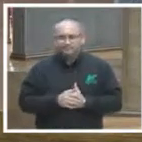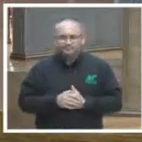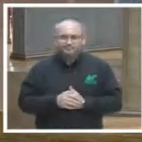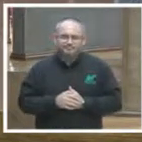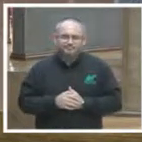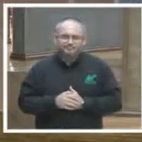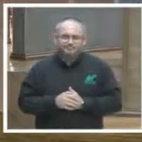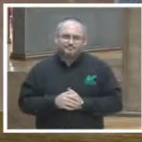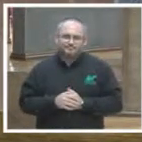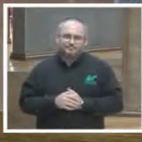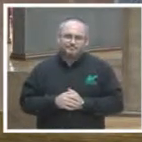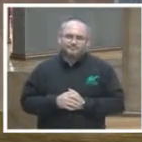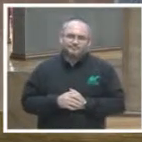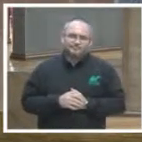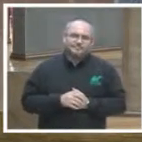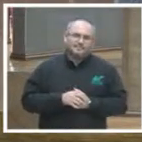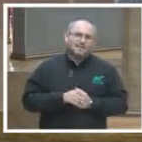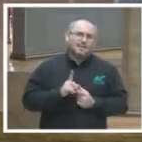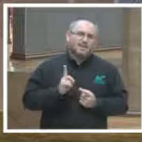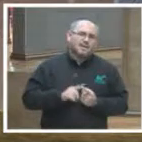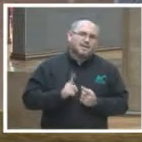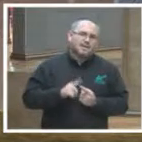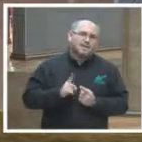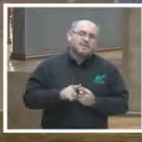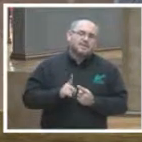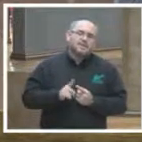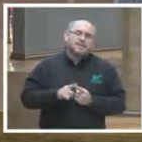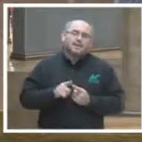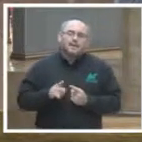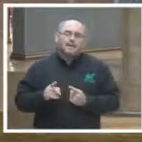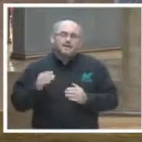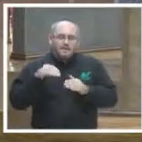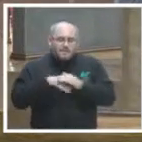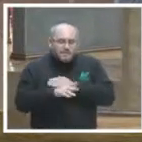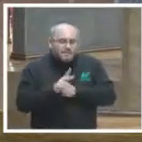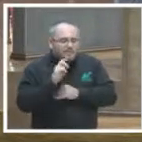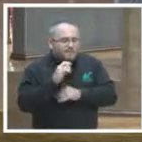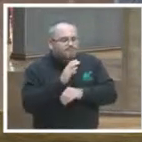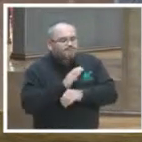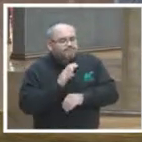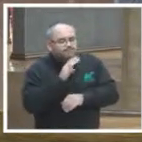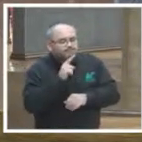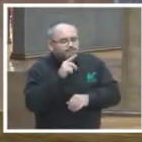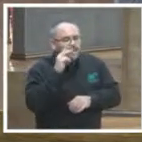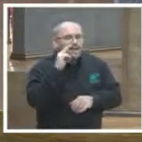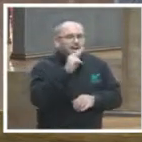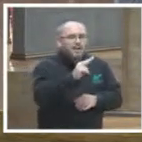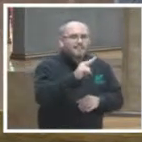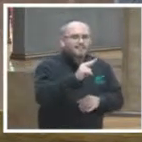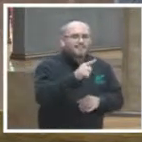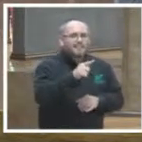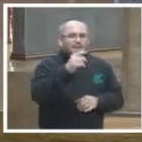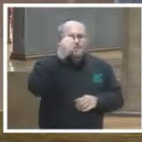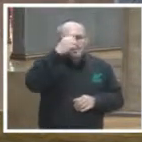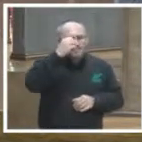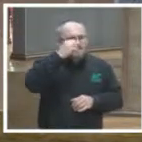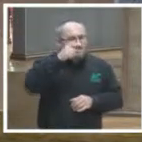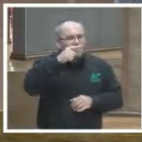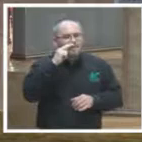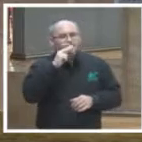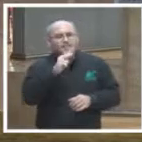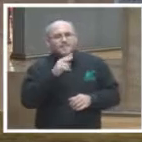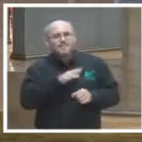en realidad quienes consultan esas sentencias quienes acceden a formarse una opinión